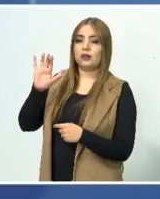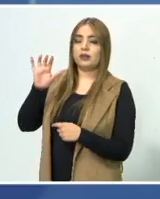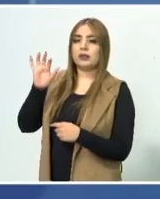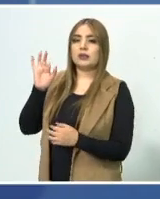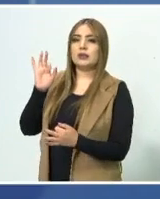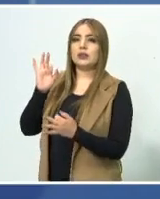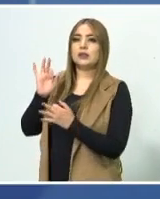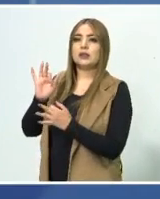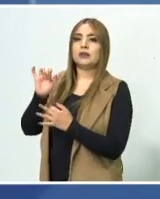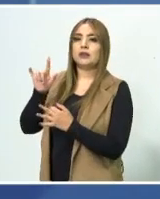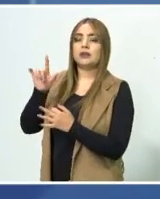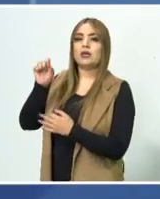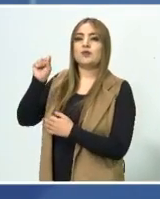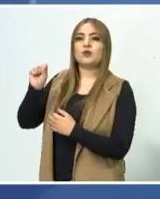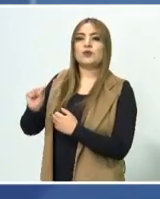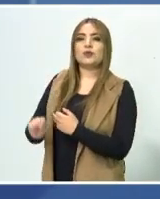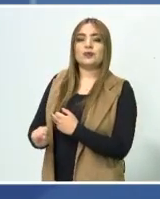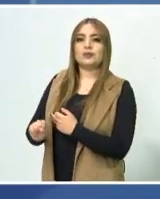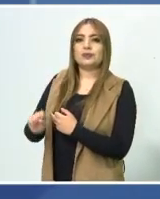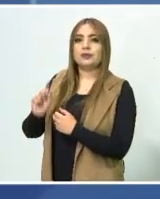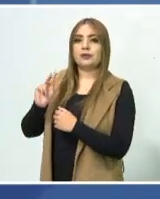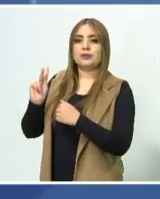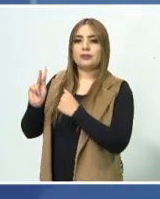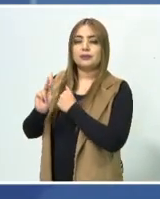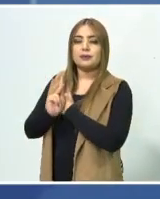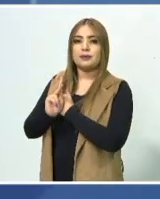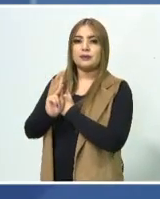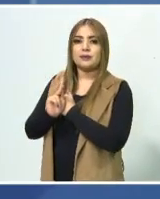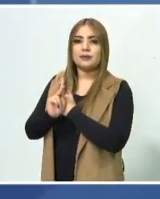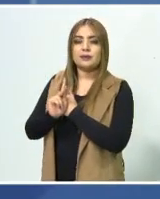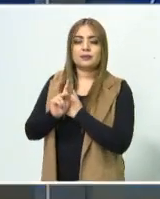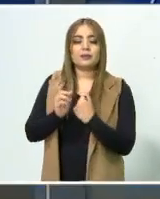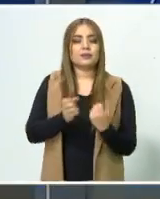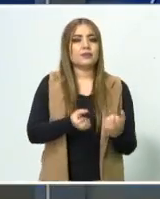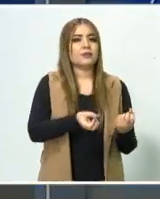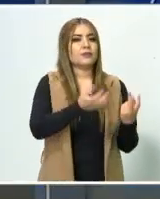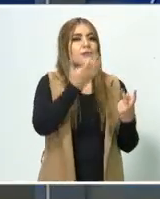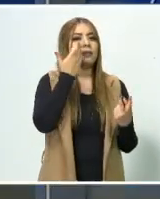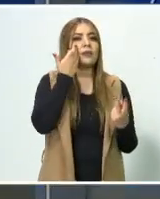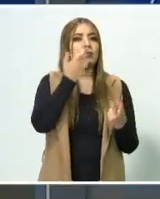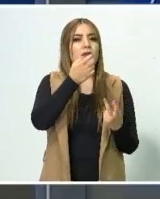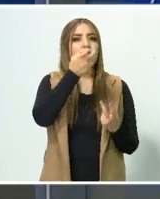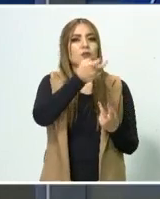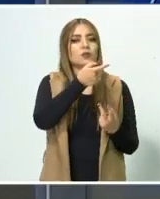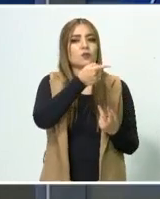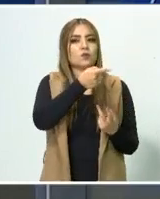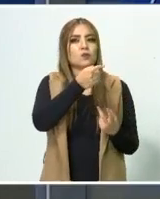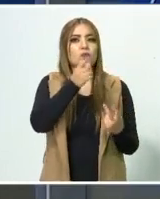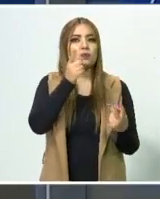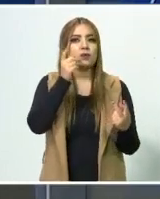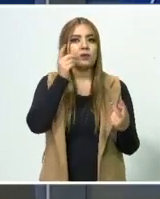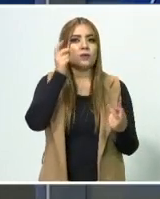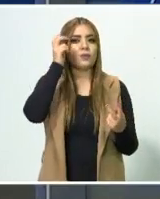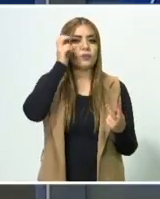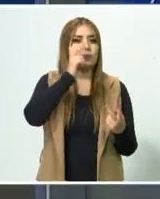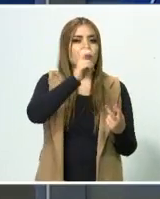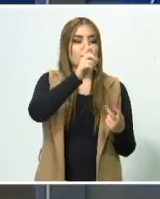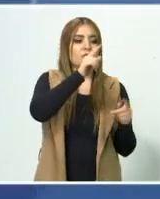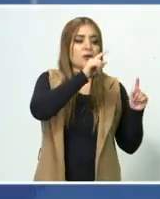de la zona sur de mi país. ¿Cuánto tiempo tenías viajando desde Honduras hasta México?